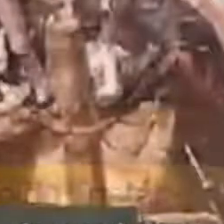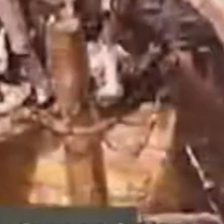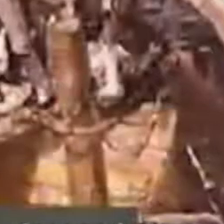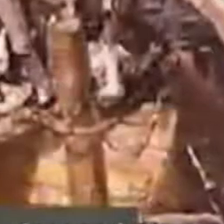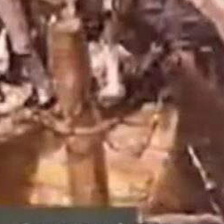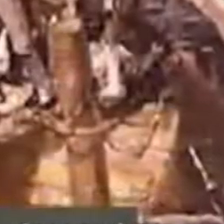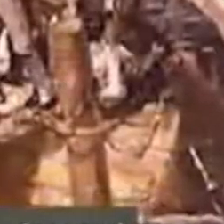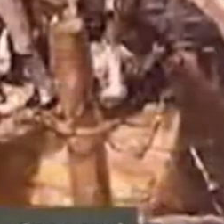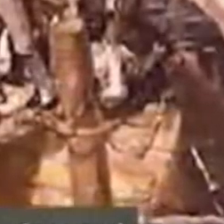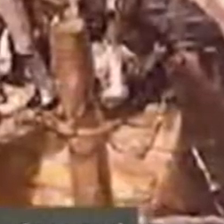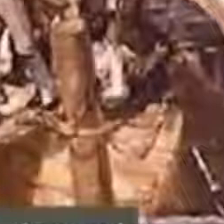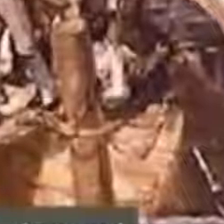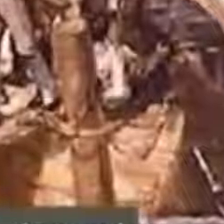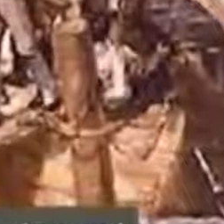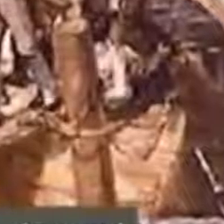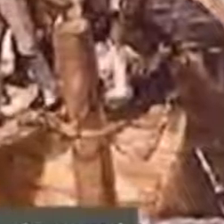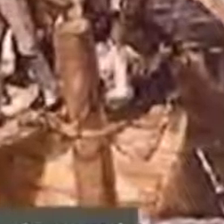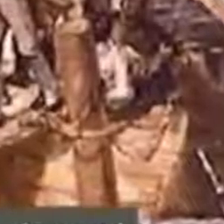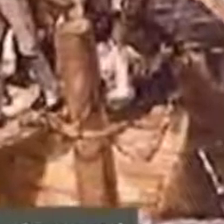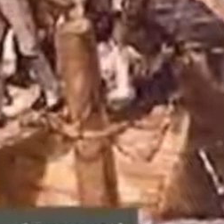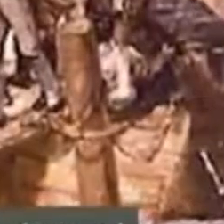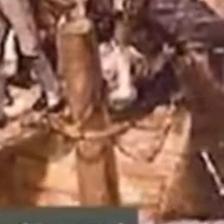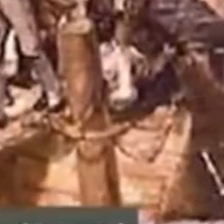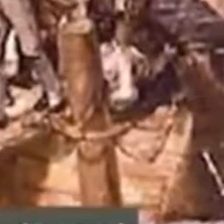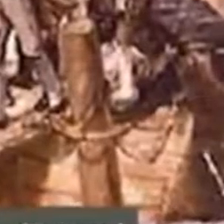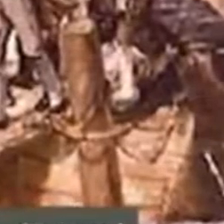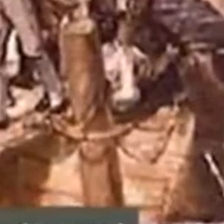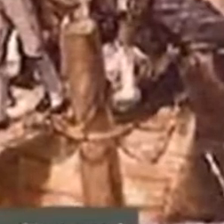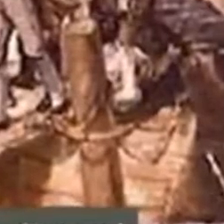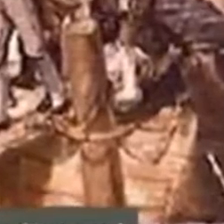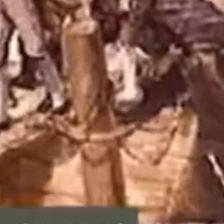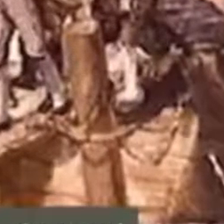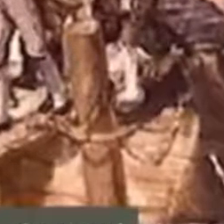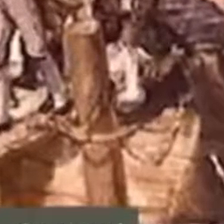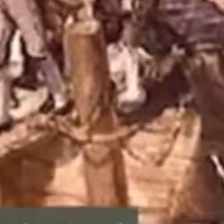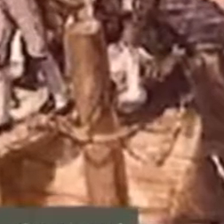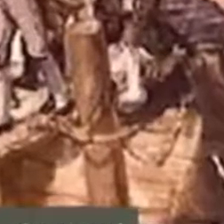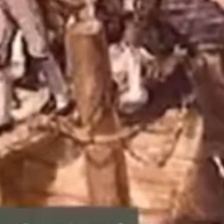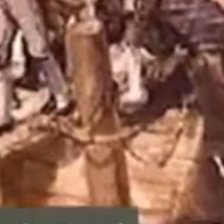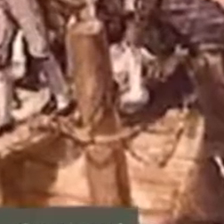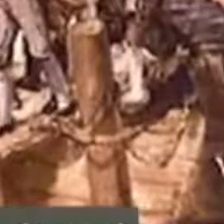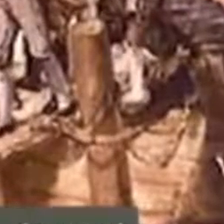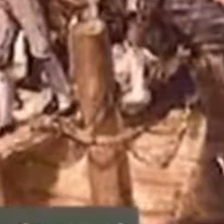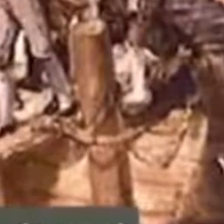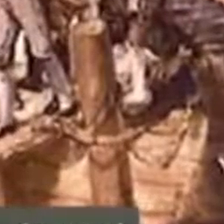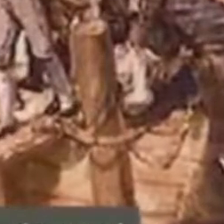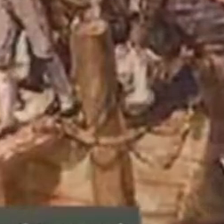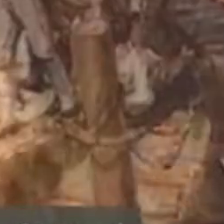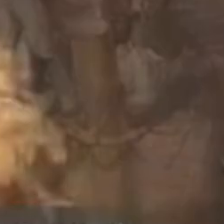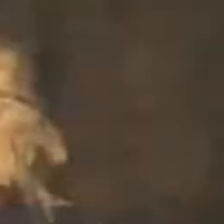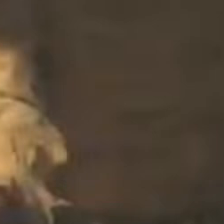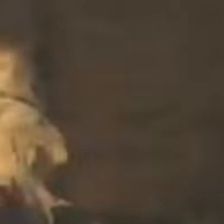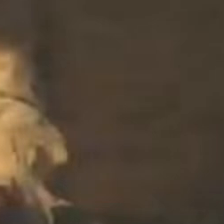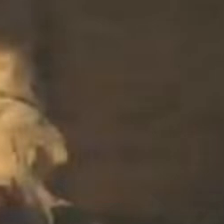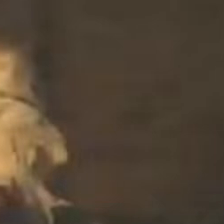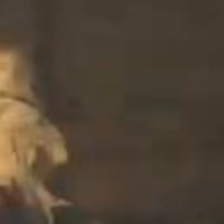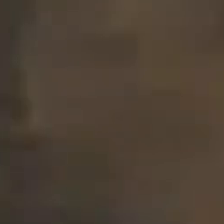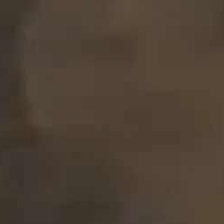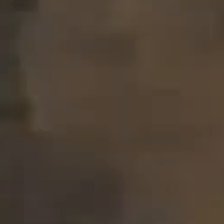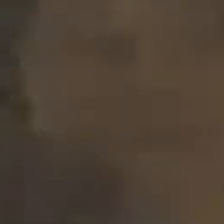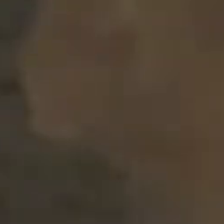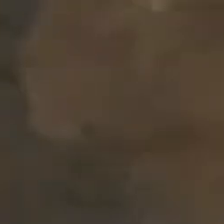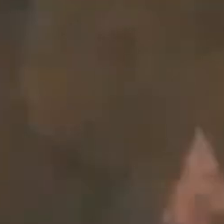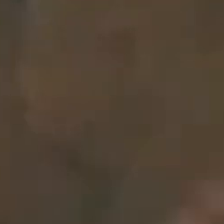informa sobre el inminente desembarco en las costas de Paracas del ejército comandado por José de San Martín y le pide armar sus tropas en el